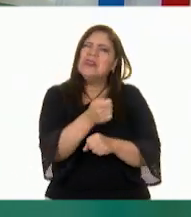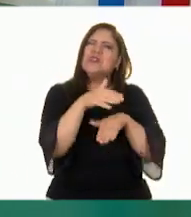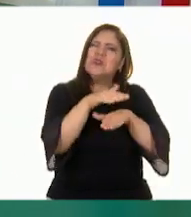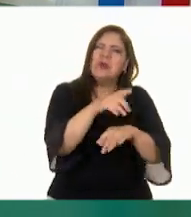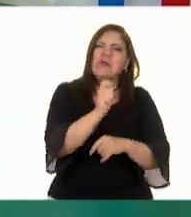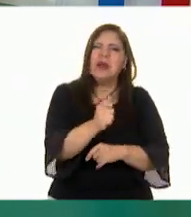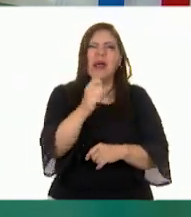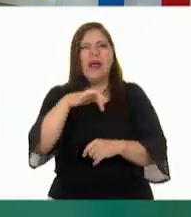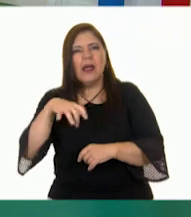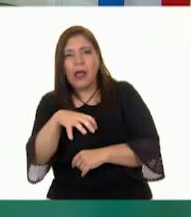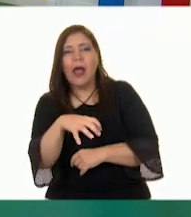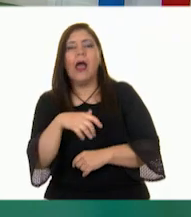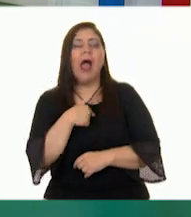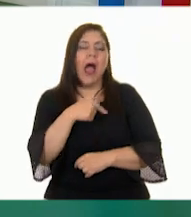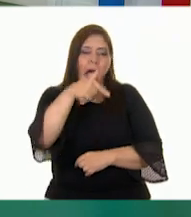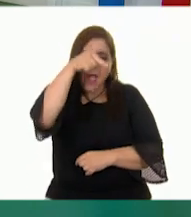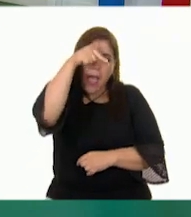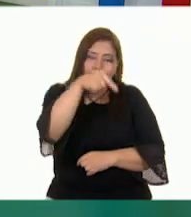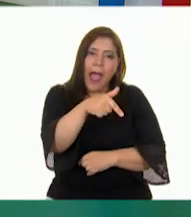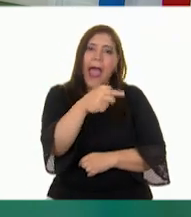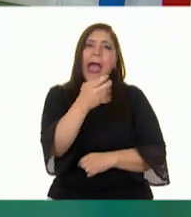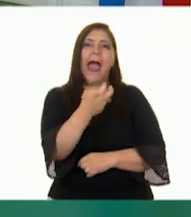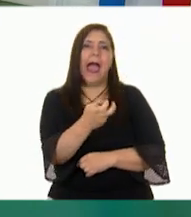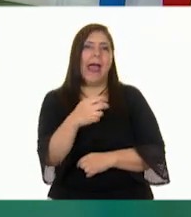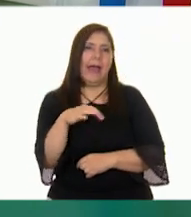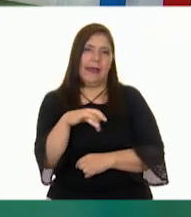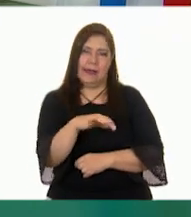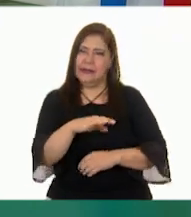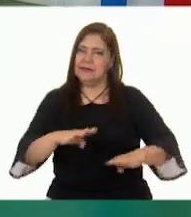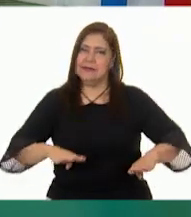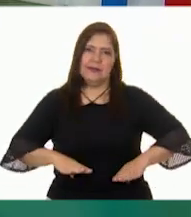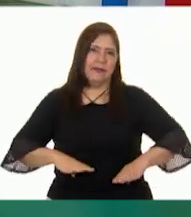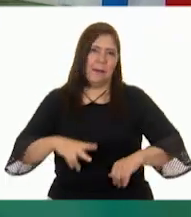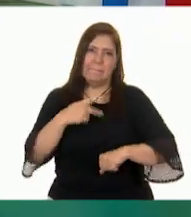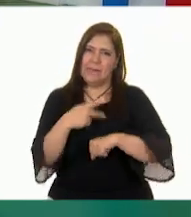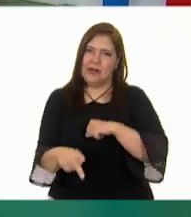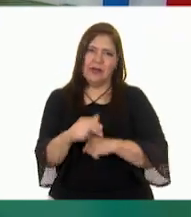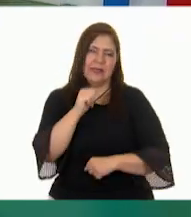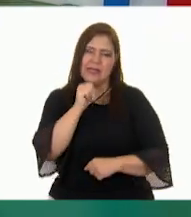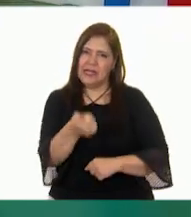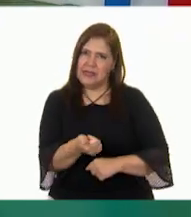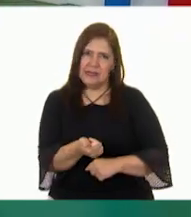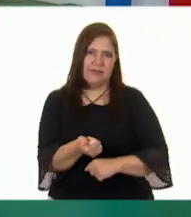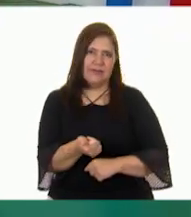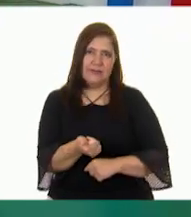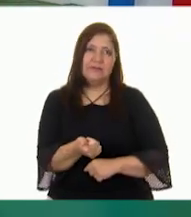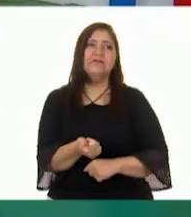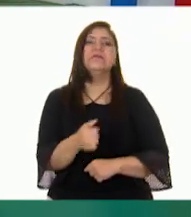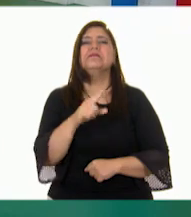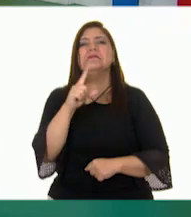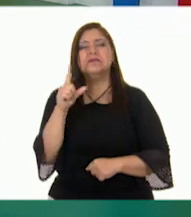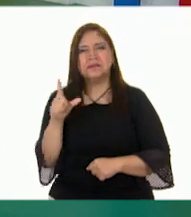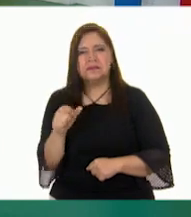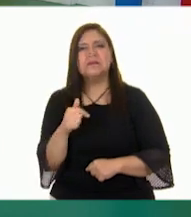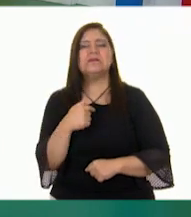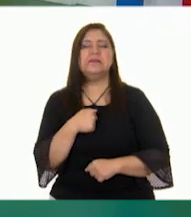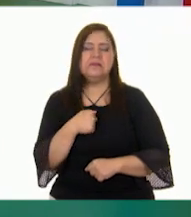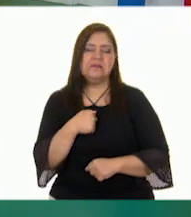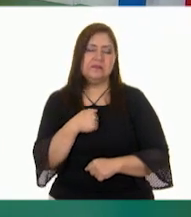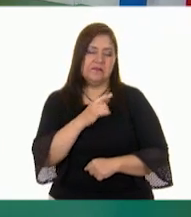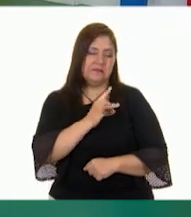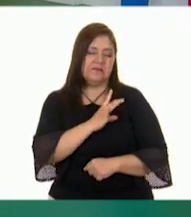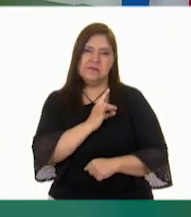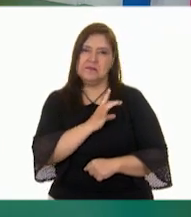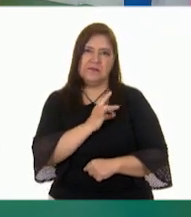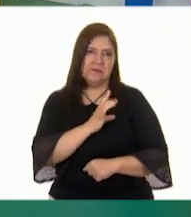descubrí que ese tipo de araña no es peligrosa. Así que mi miedo